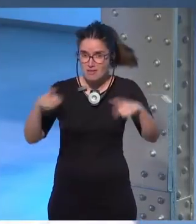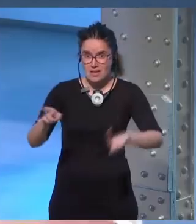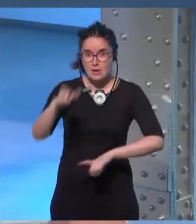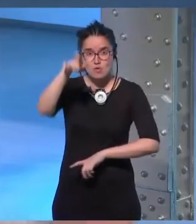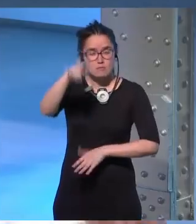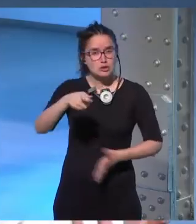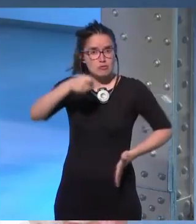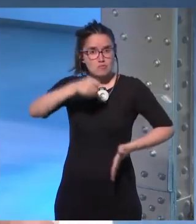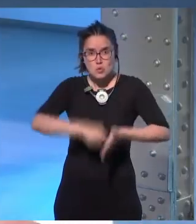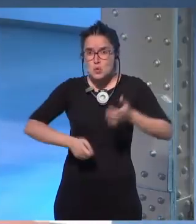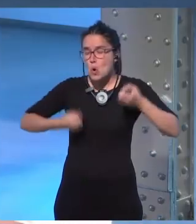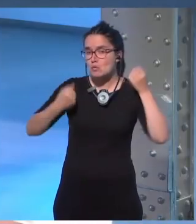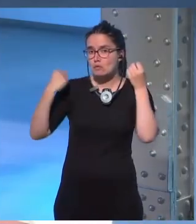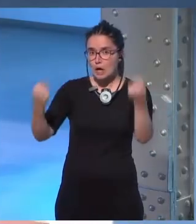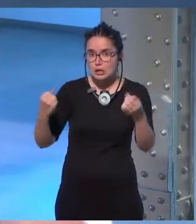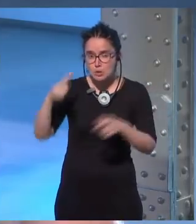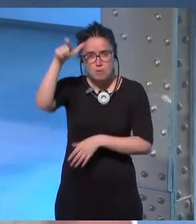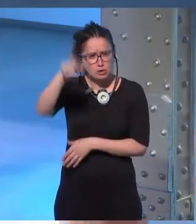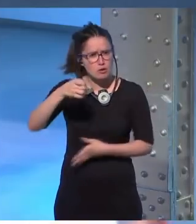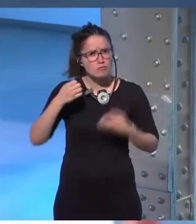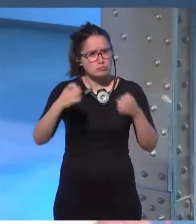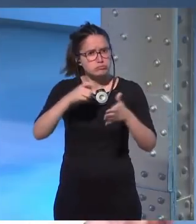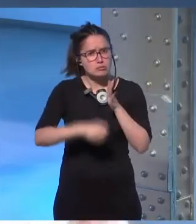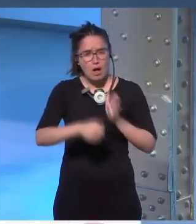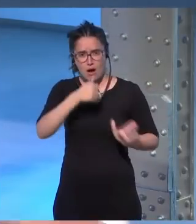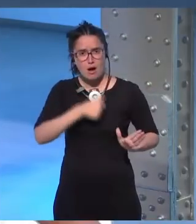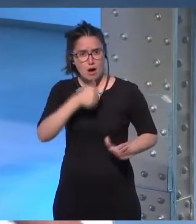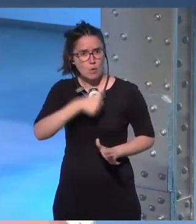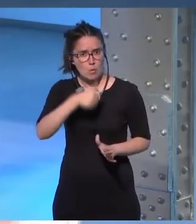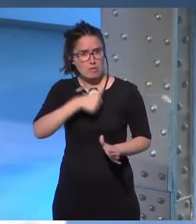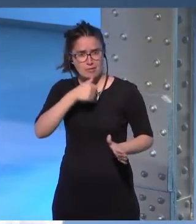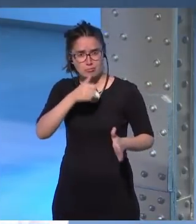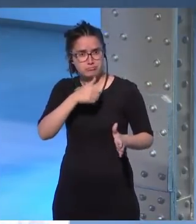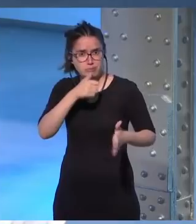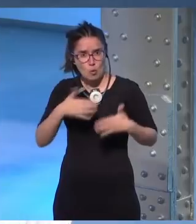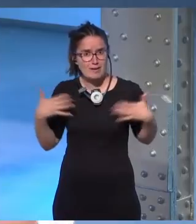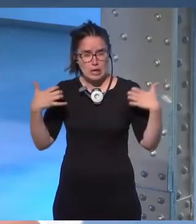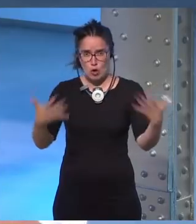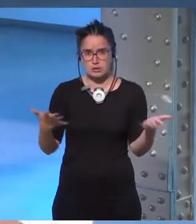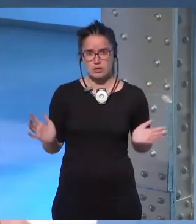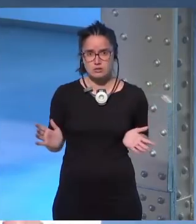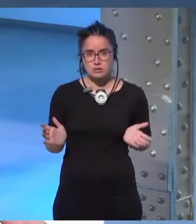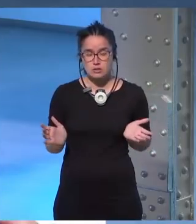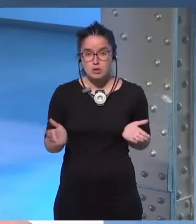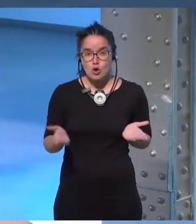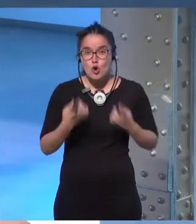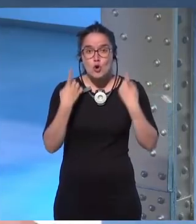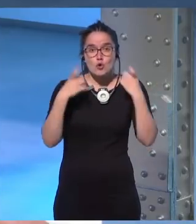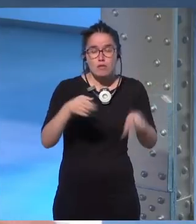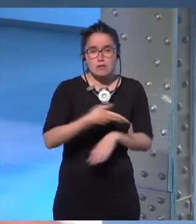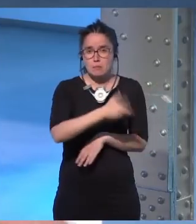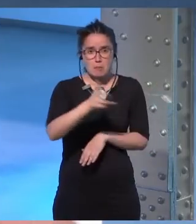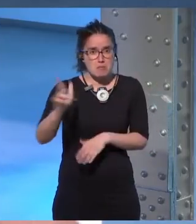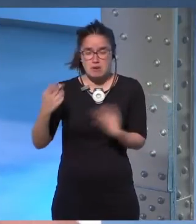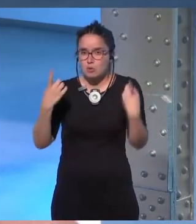que es duro de verdad una persona que es dura de verdad aguanta lo que le eches encima aguanta lo que le tire el mundo no tiene por qué ir pegando